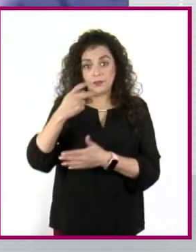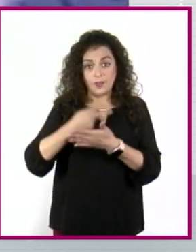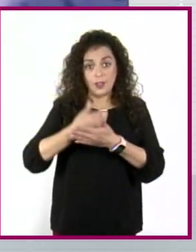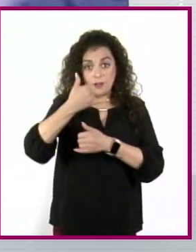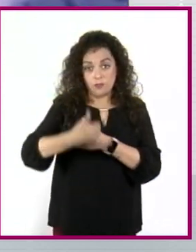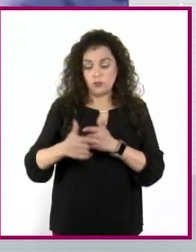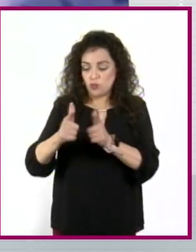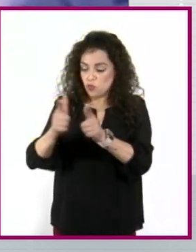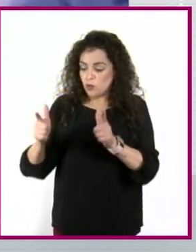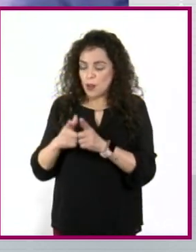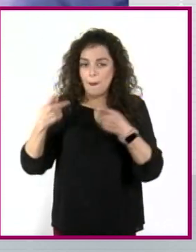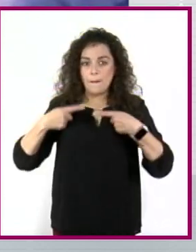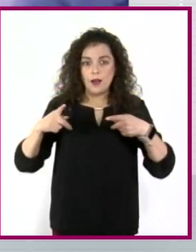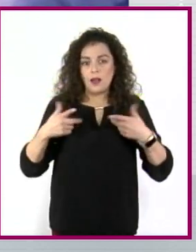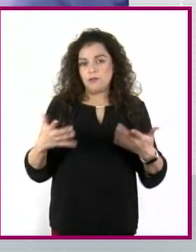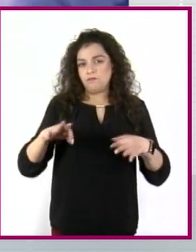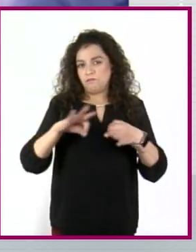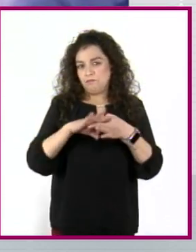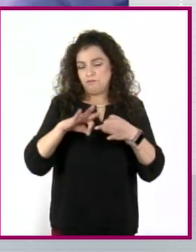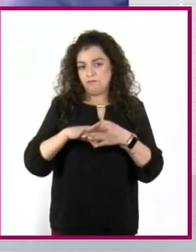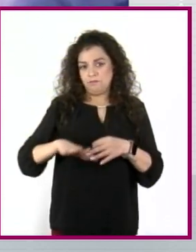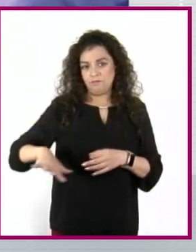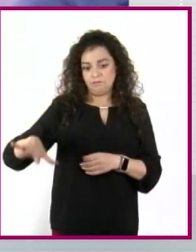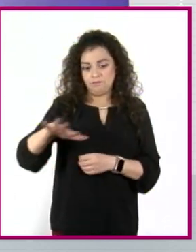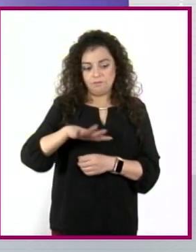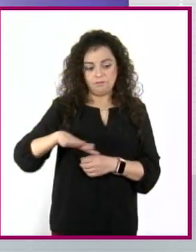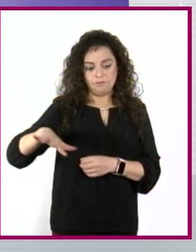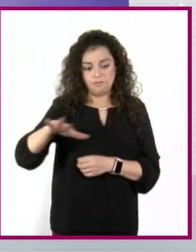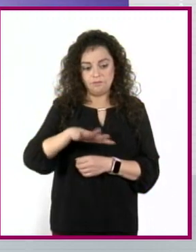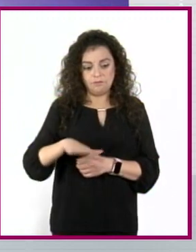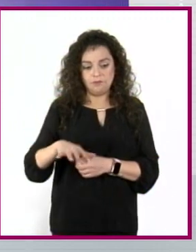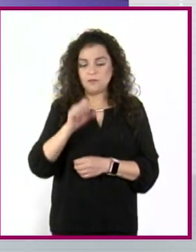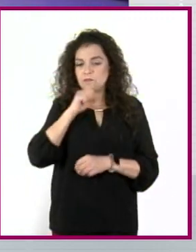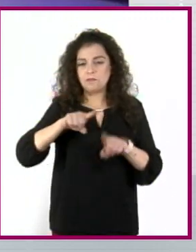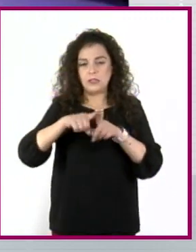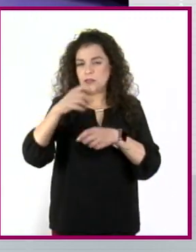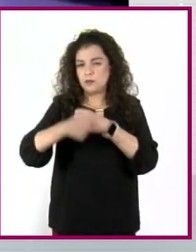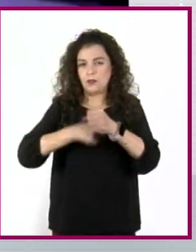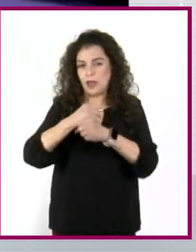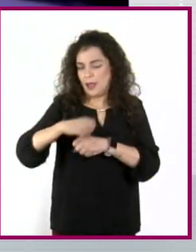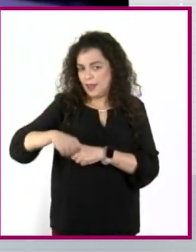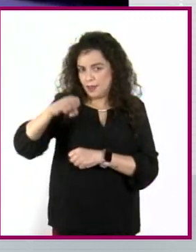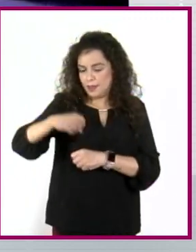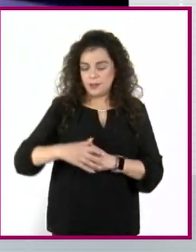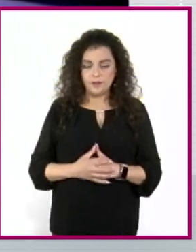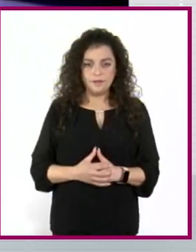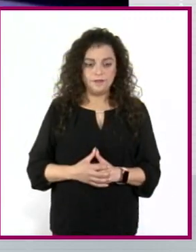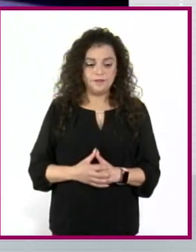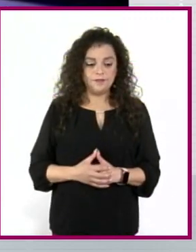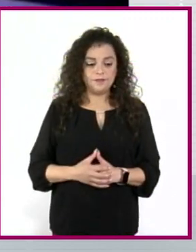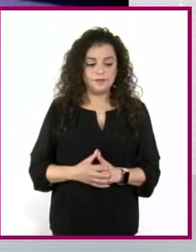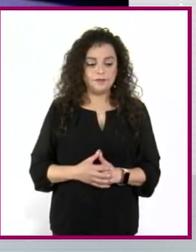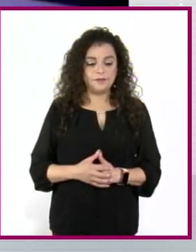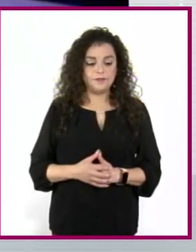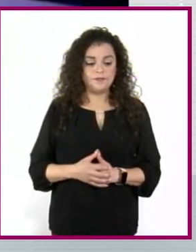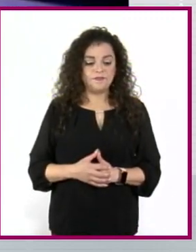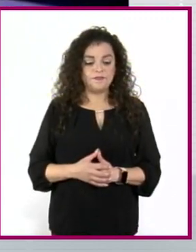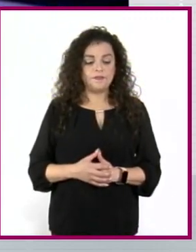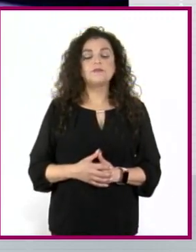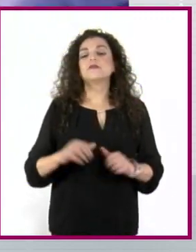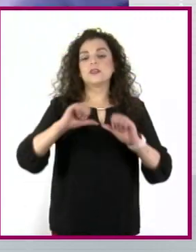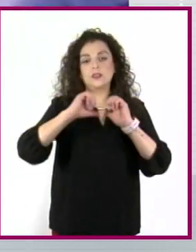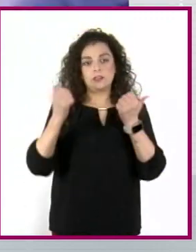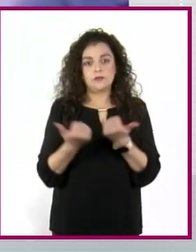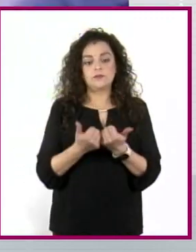colectivo de personas más o menos casi todas de esta generación. Y pues tenemos nuestra SASB, nuestra